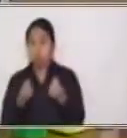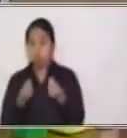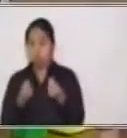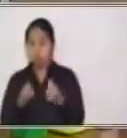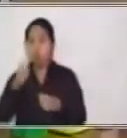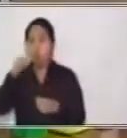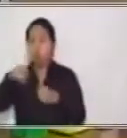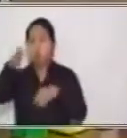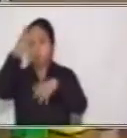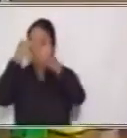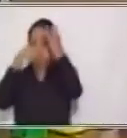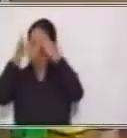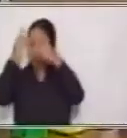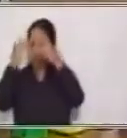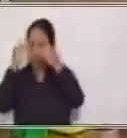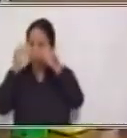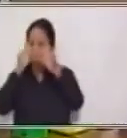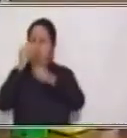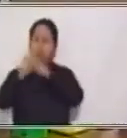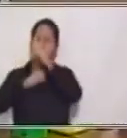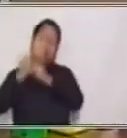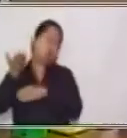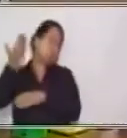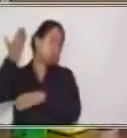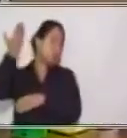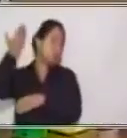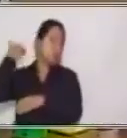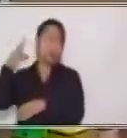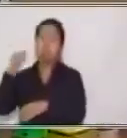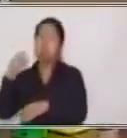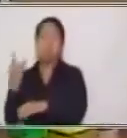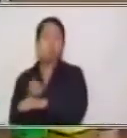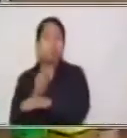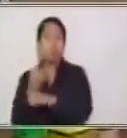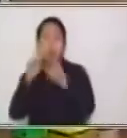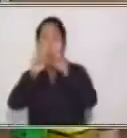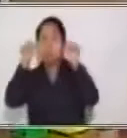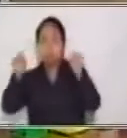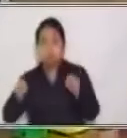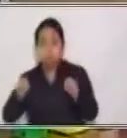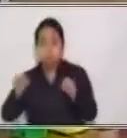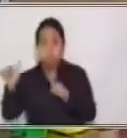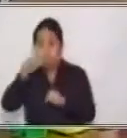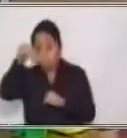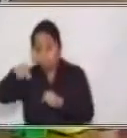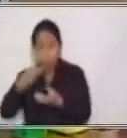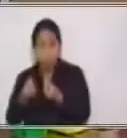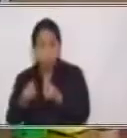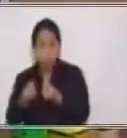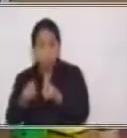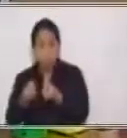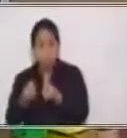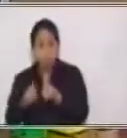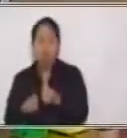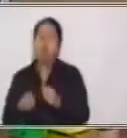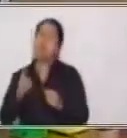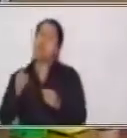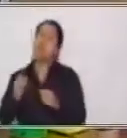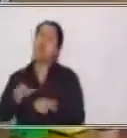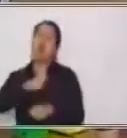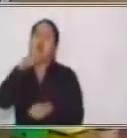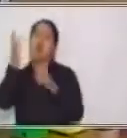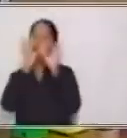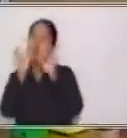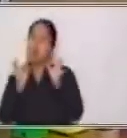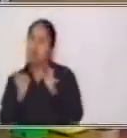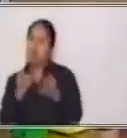cómo hace algunos años no se utilizaba un sistema como el que utilizamos ahora, sino que algunos otros métodos. Hoy lo